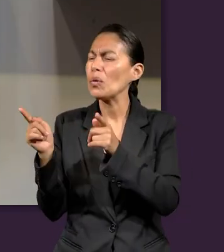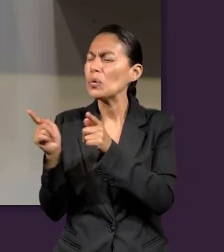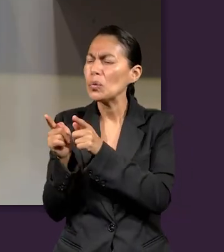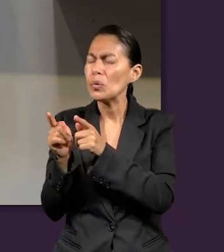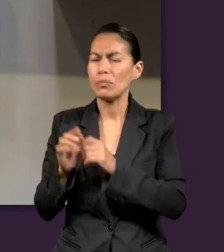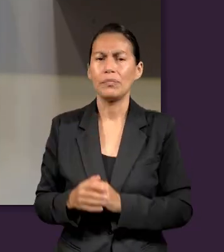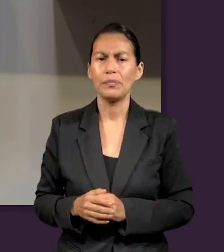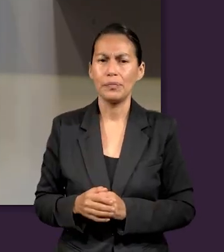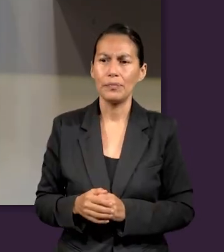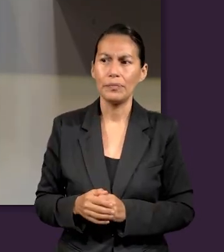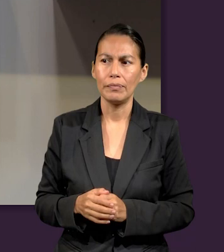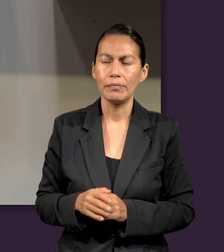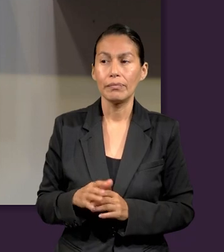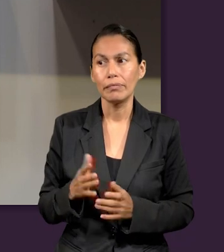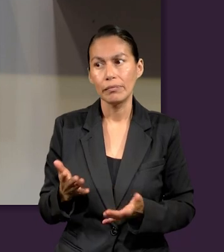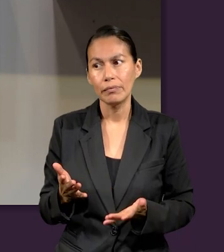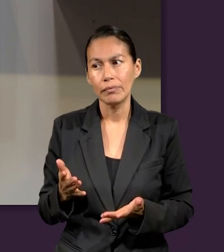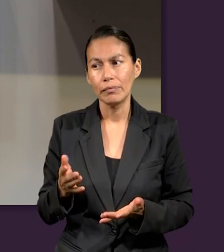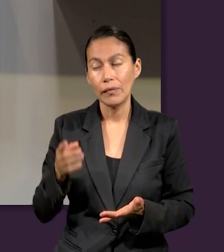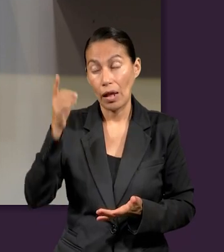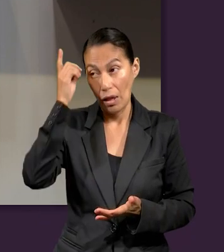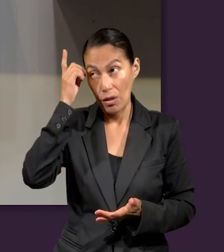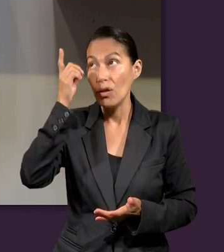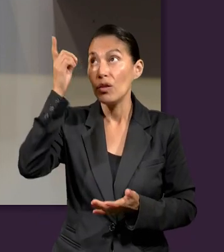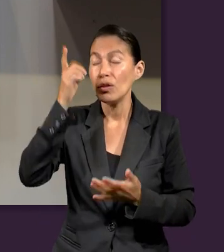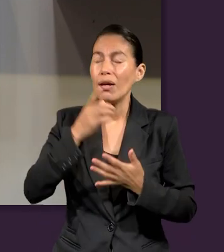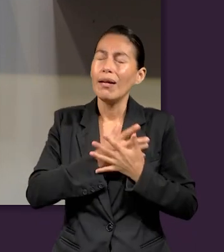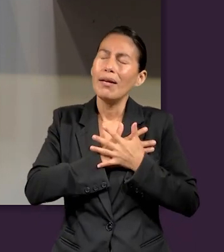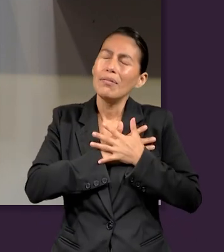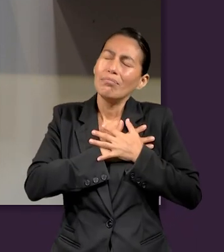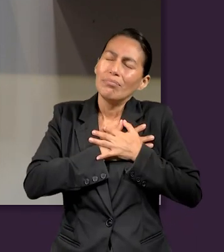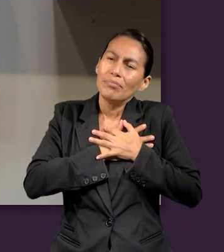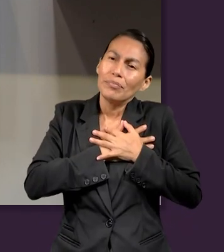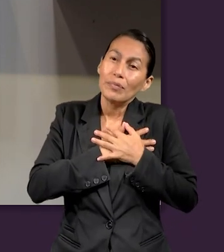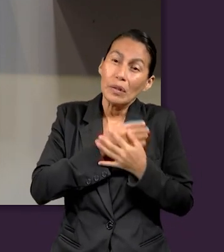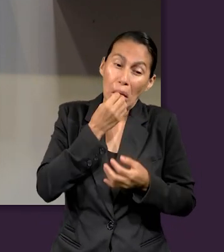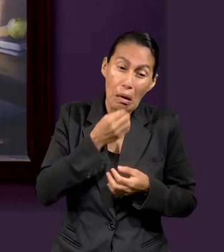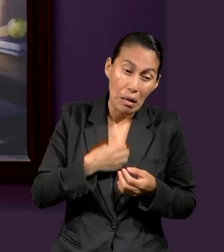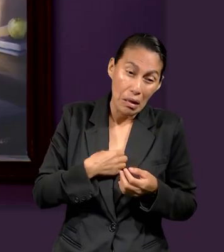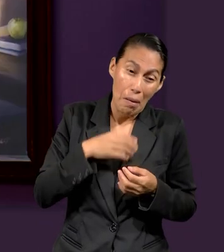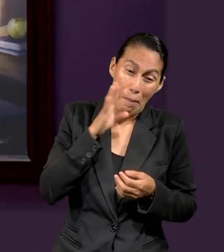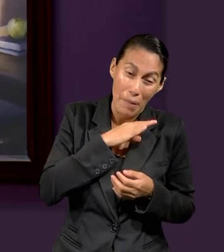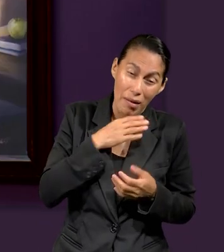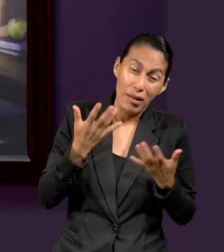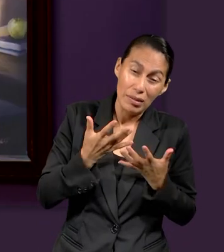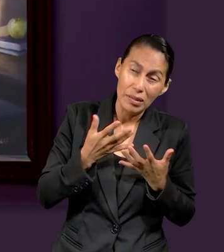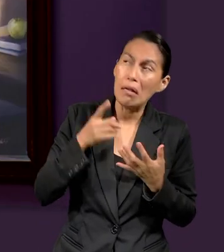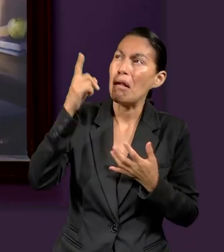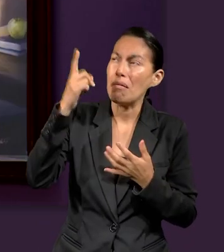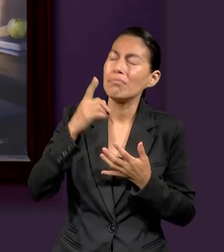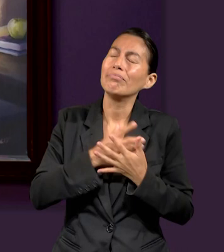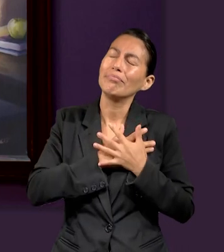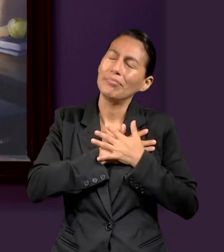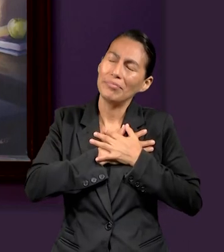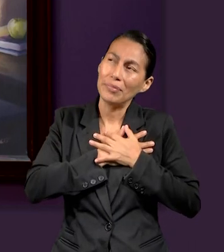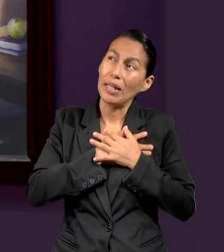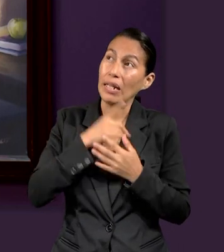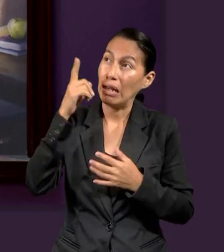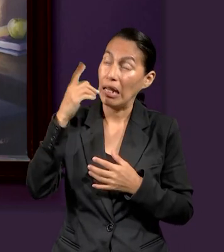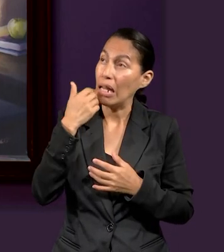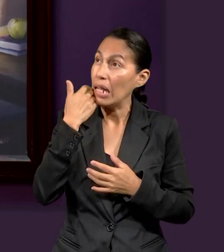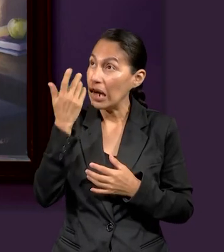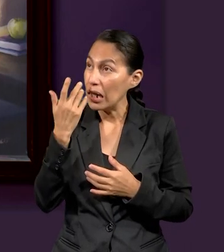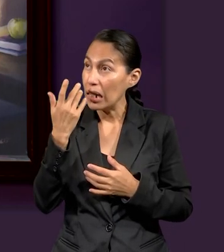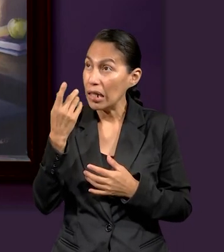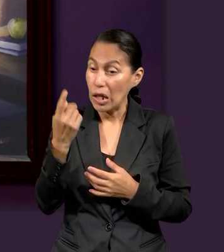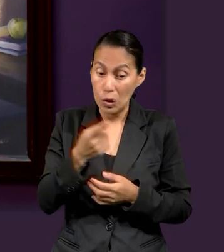empezar aquí por mi derecha, una conclusión corta sobre esta lección. Ah, que Dios nos ama a pesar de todo lo